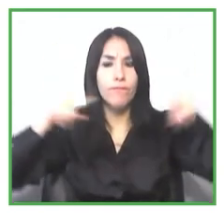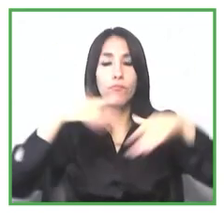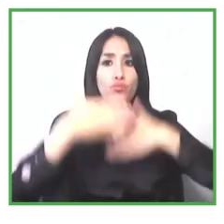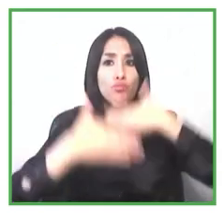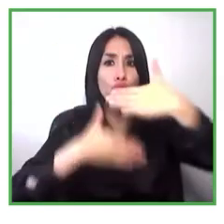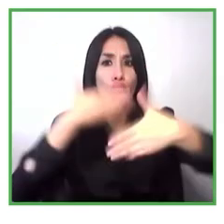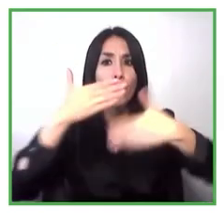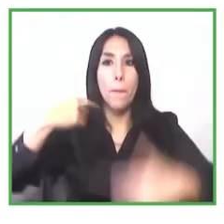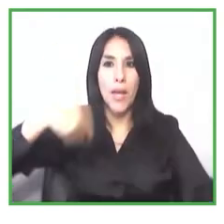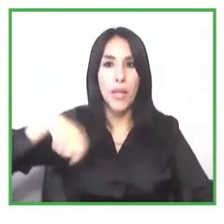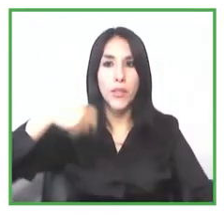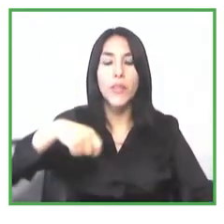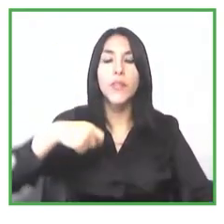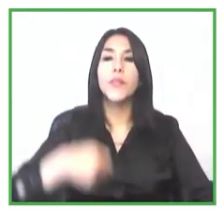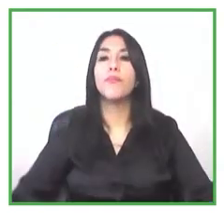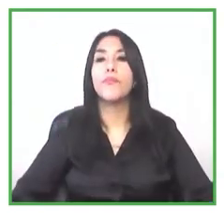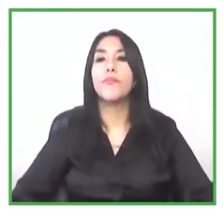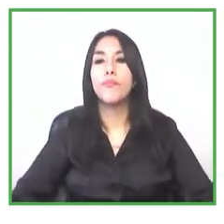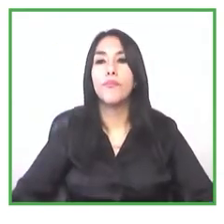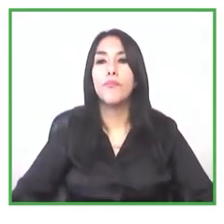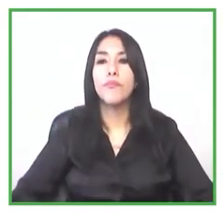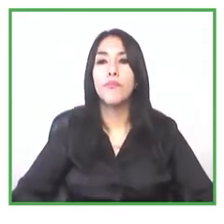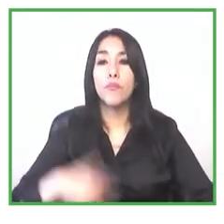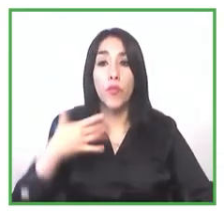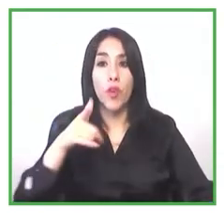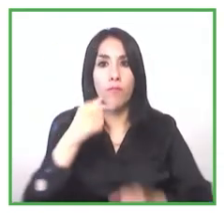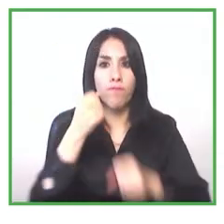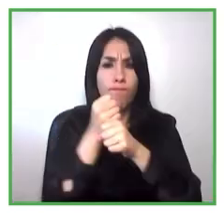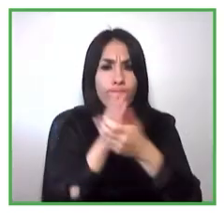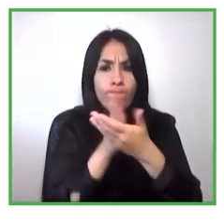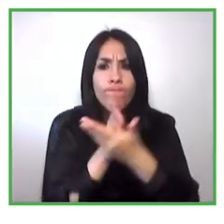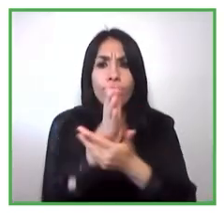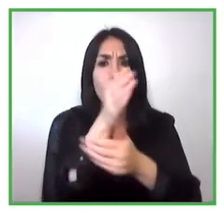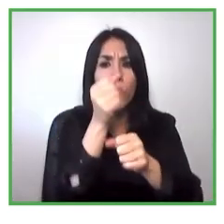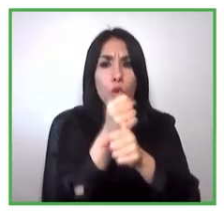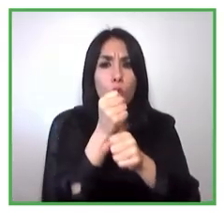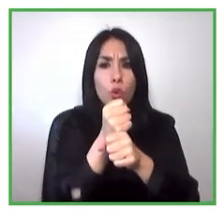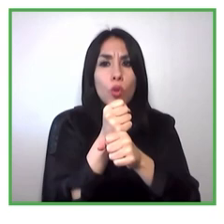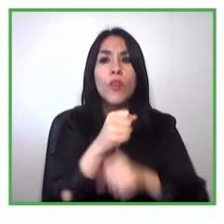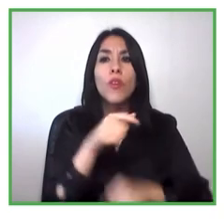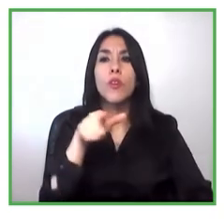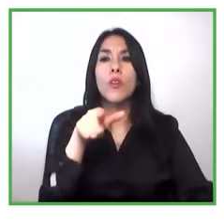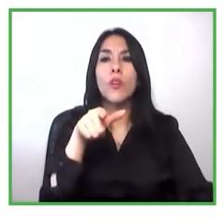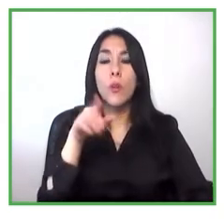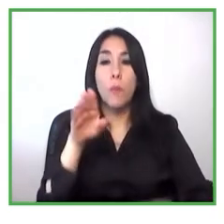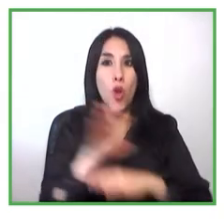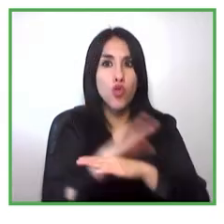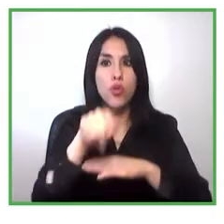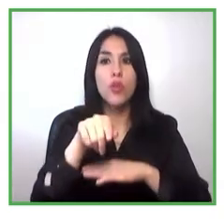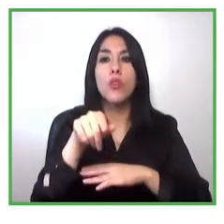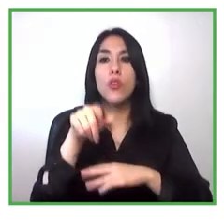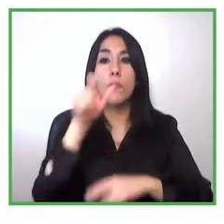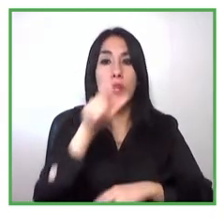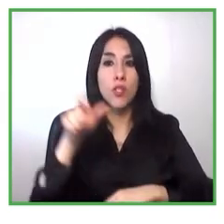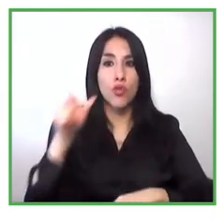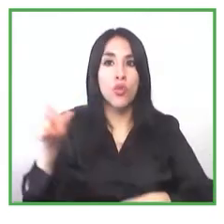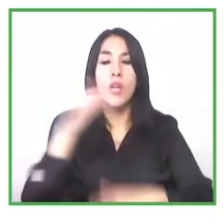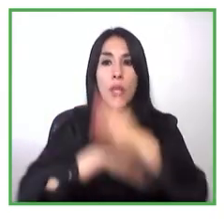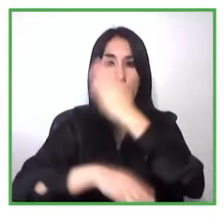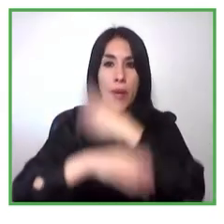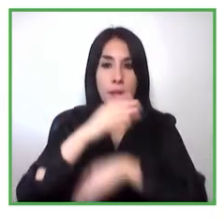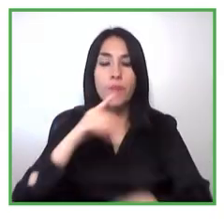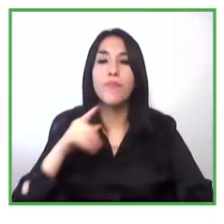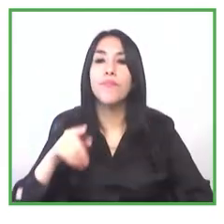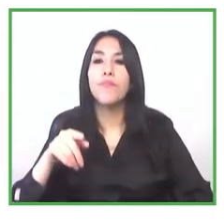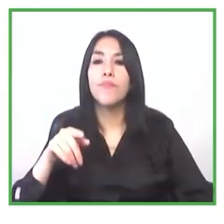tema del emprendimiento en personas con discapacidad pero yo sí me atrevería a decir que como país todavía estamos